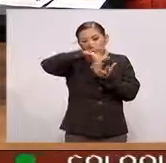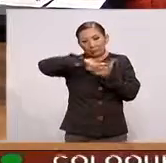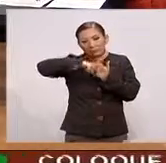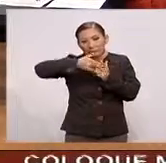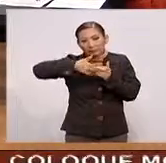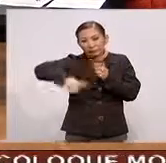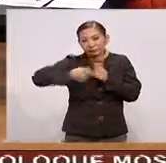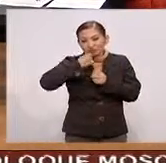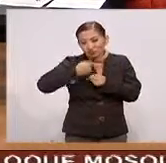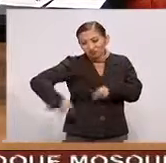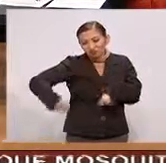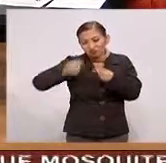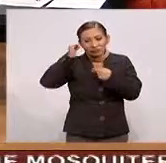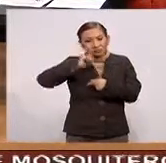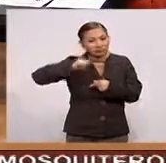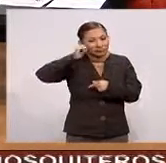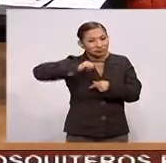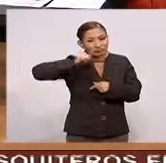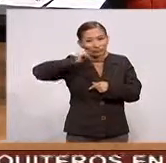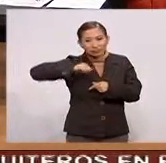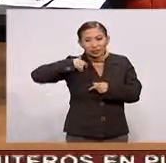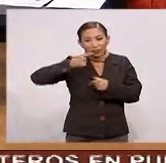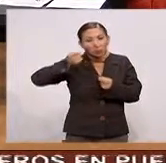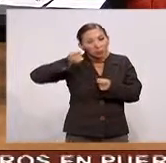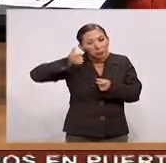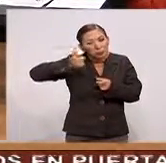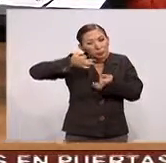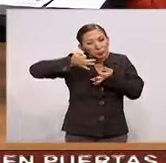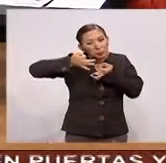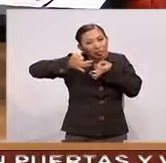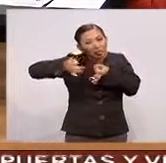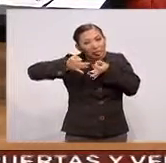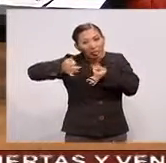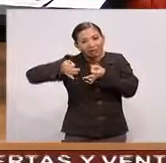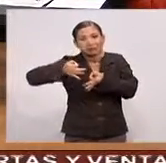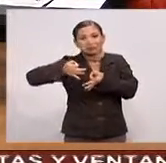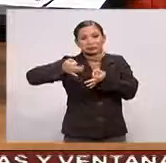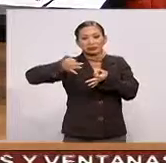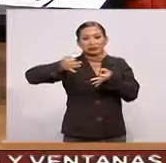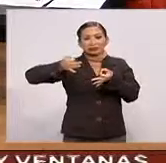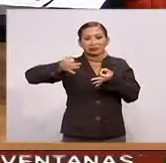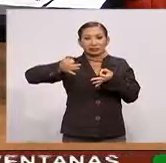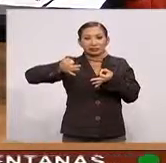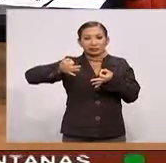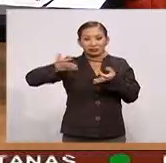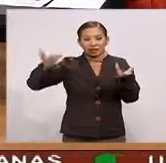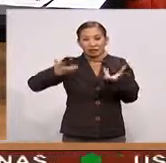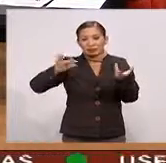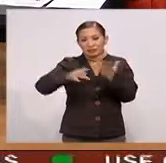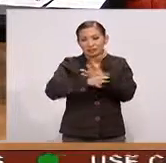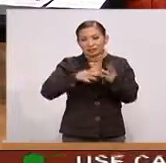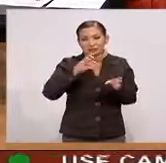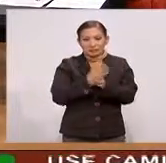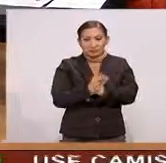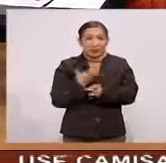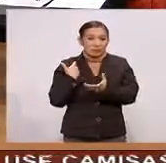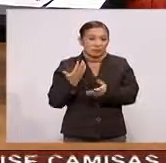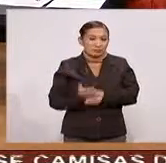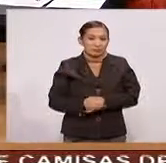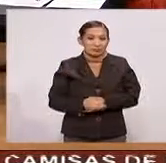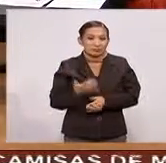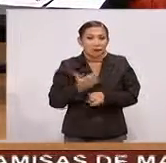Desde chiquito Siempre tuve Una pequeña Intención De crear cosas Y pues